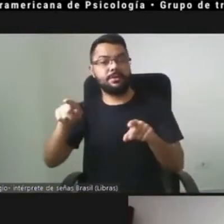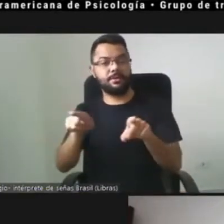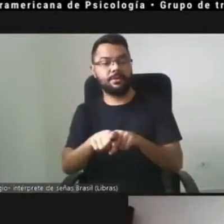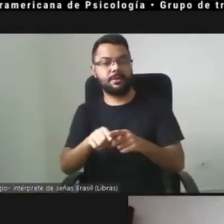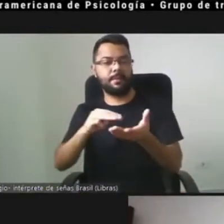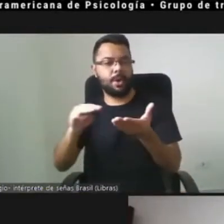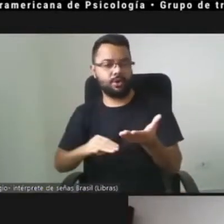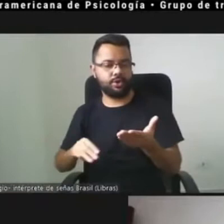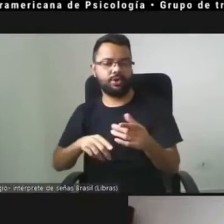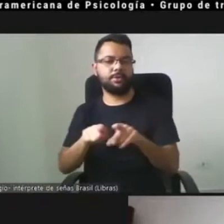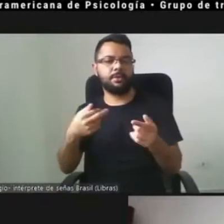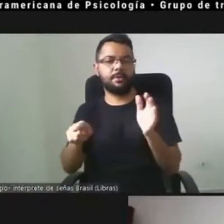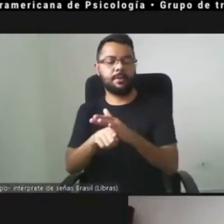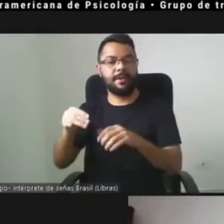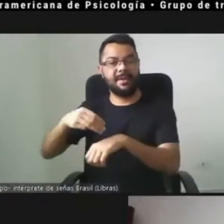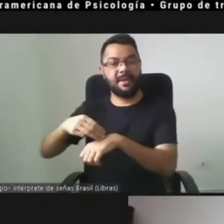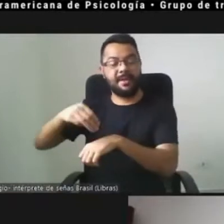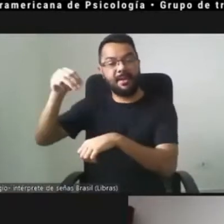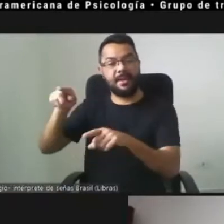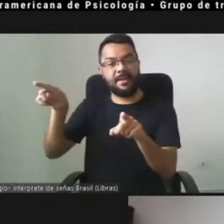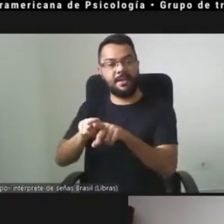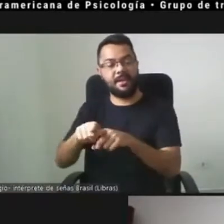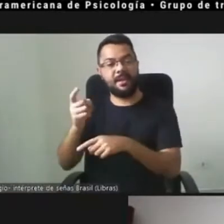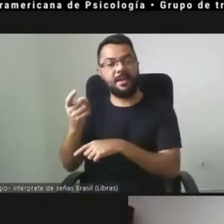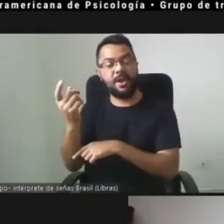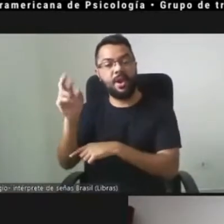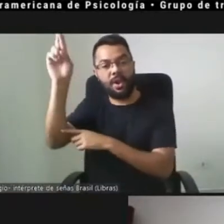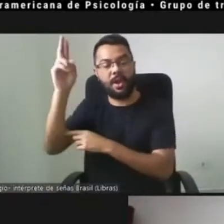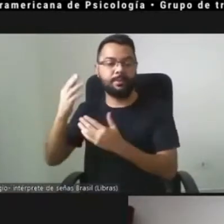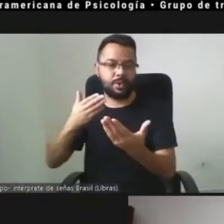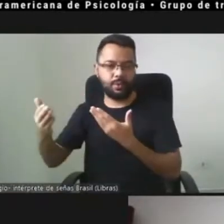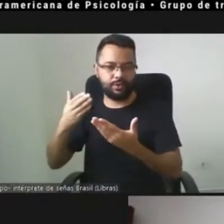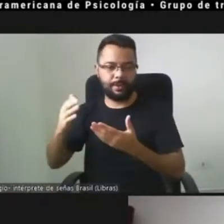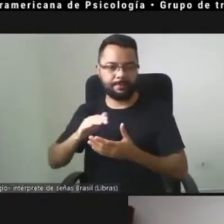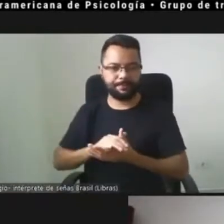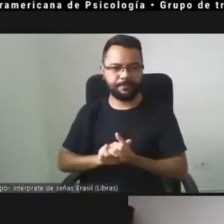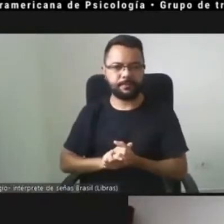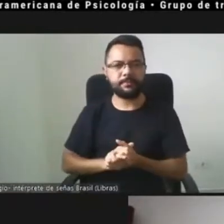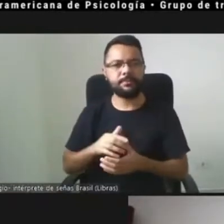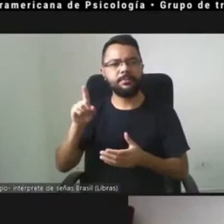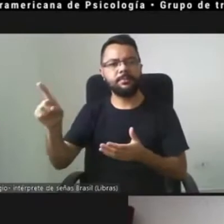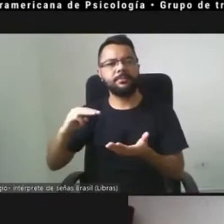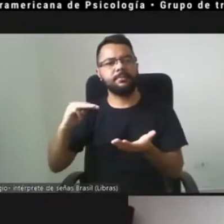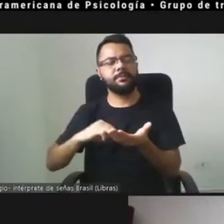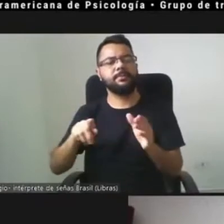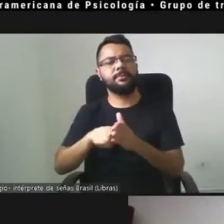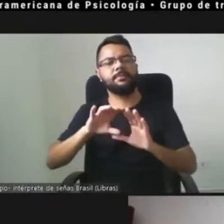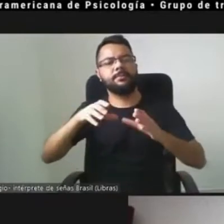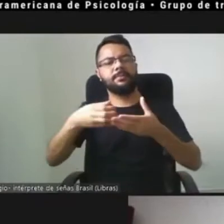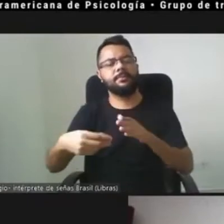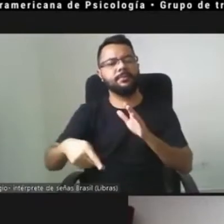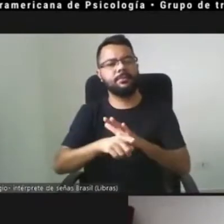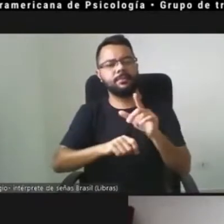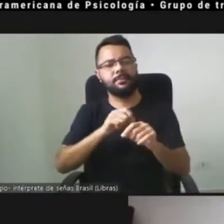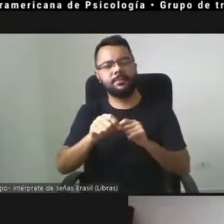maestría en psicología clínica y doctorado en psicología, miembro del comité asesor de conectiva